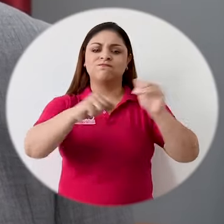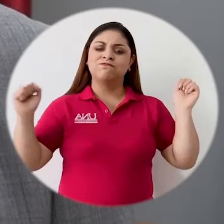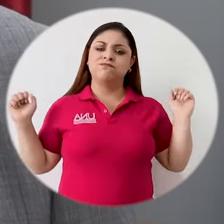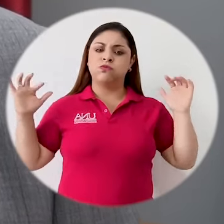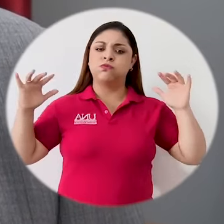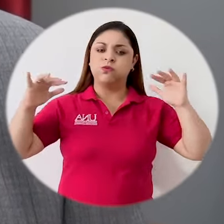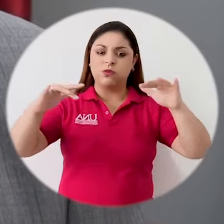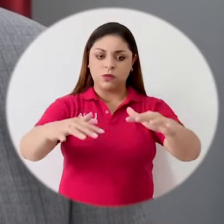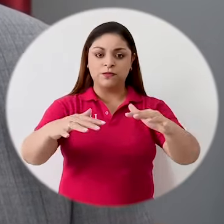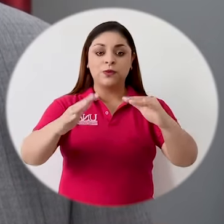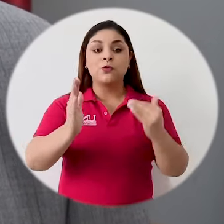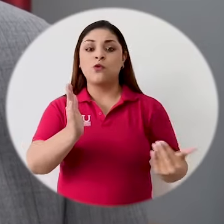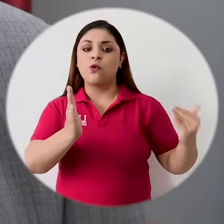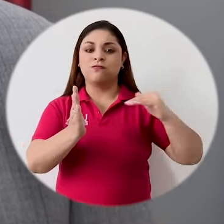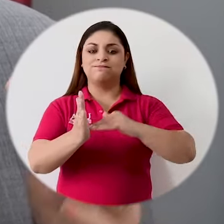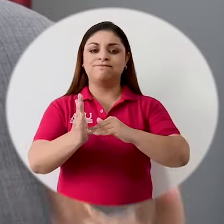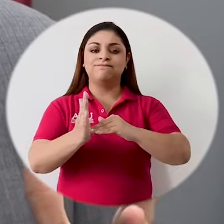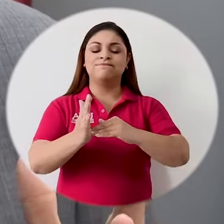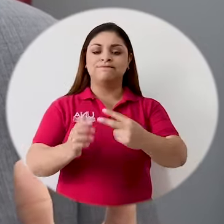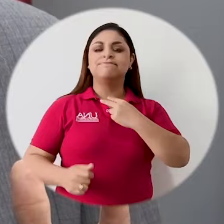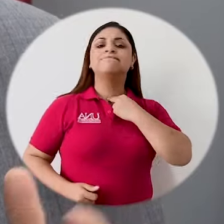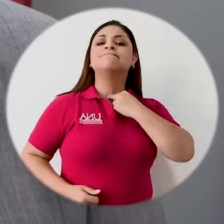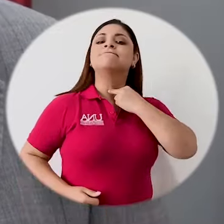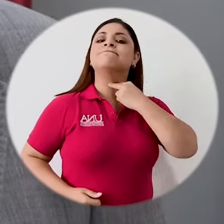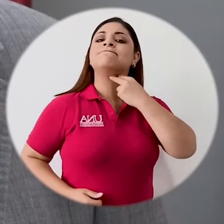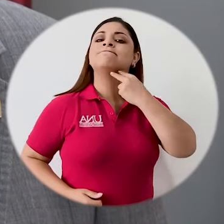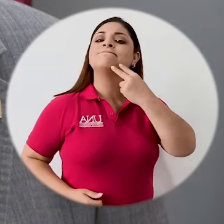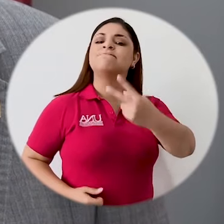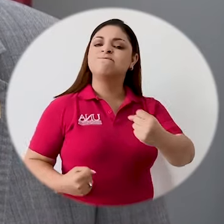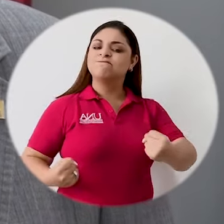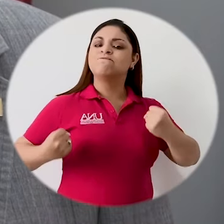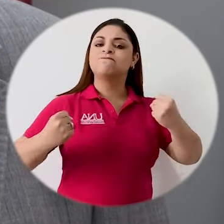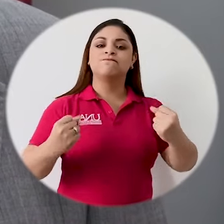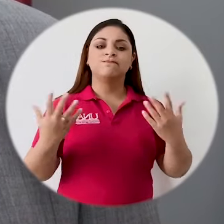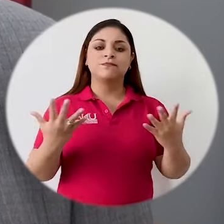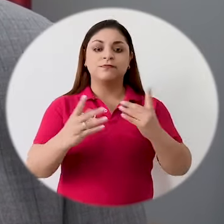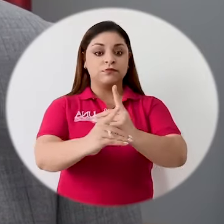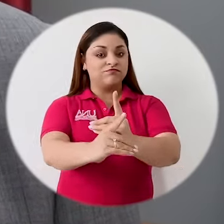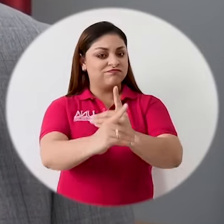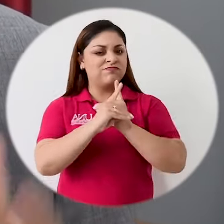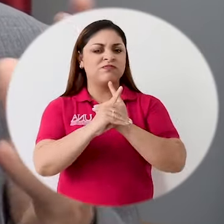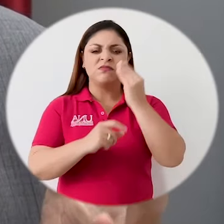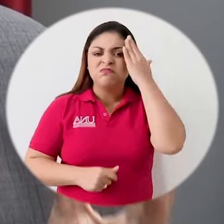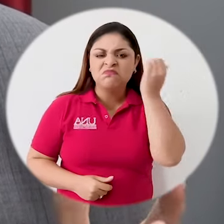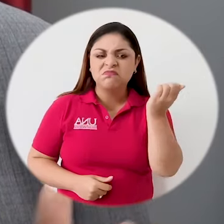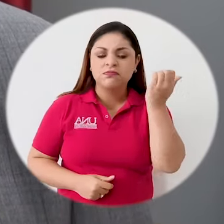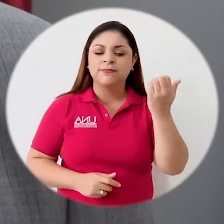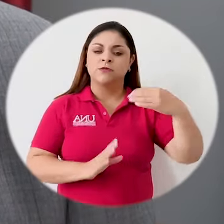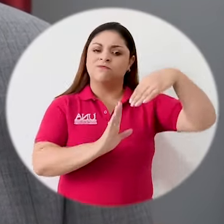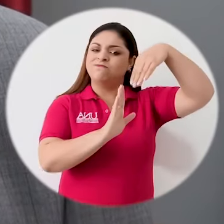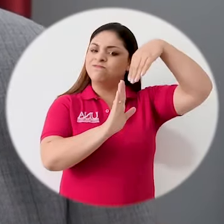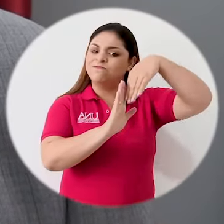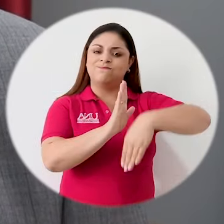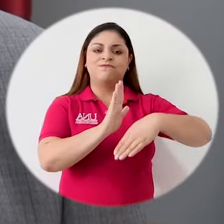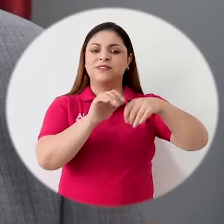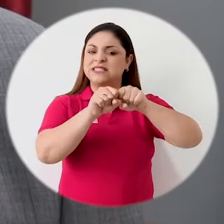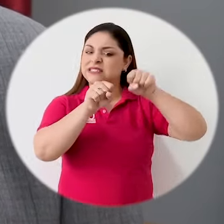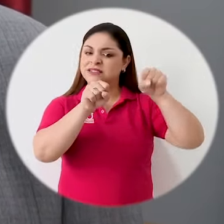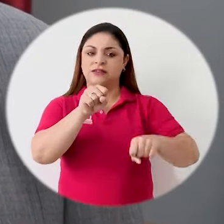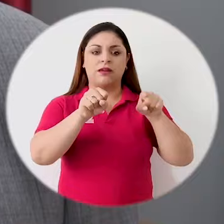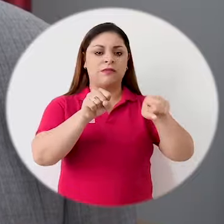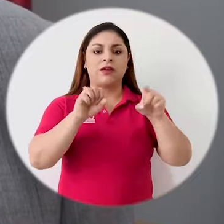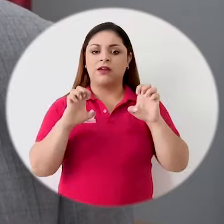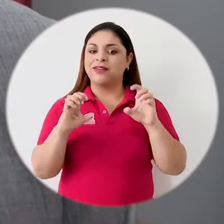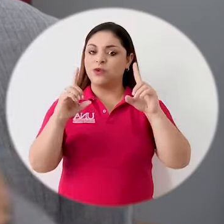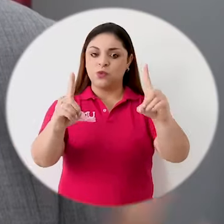levantar la voz una vez más en defensa del deterioro sistemático que ha venido experimentando la educación